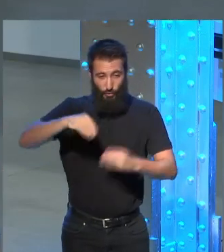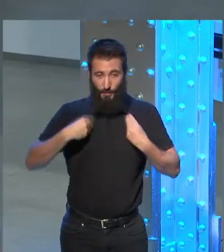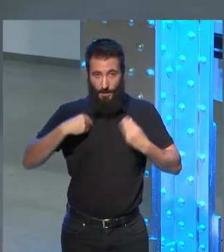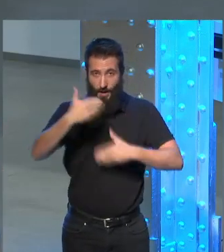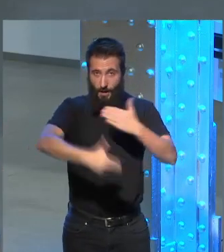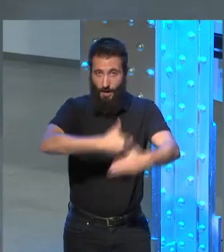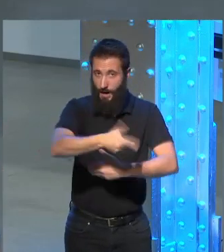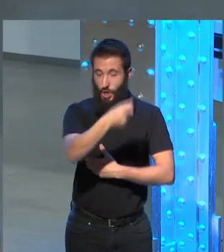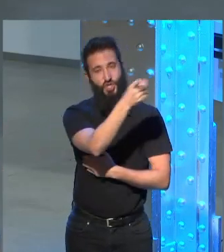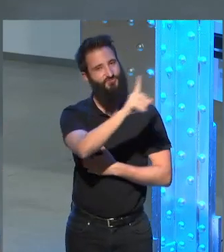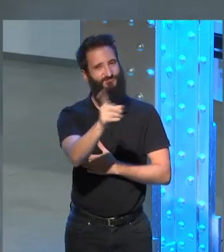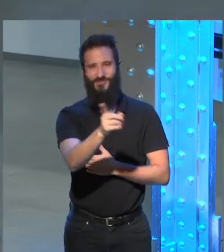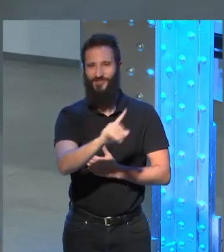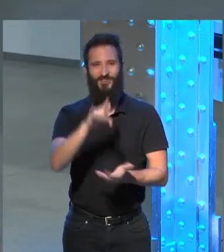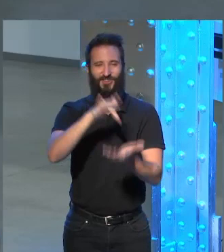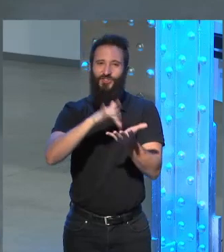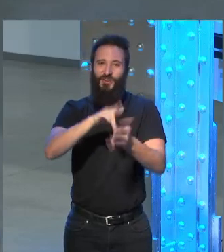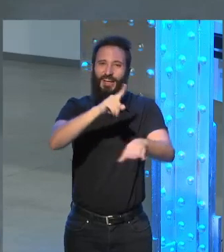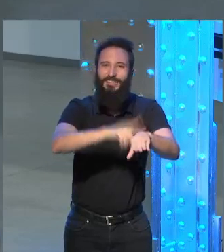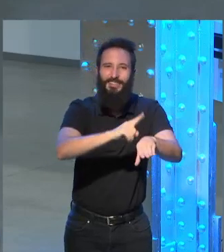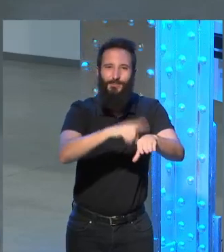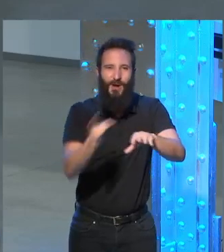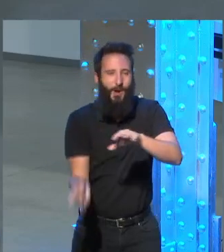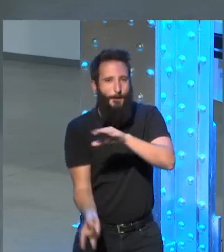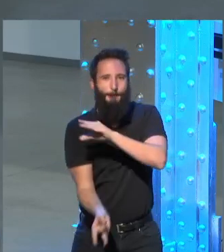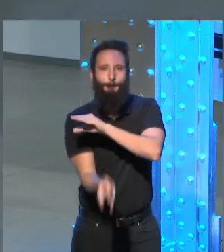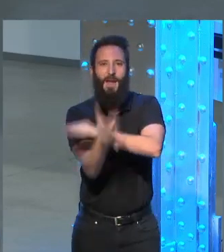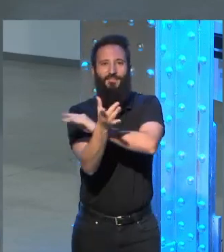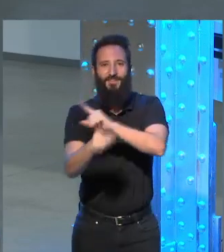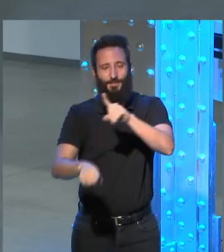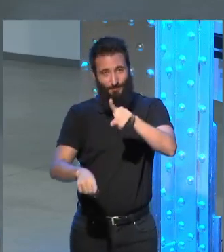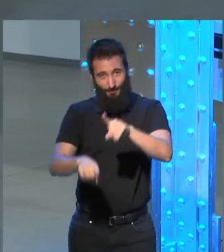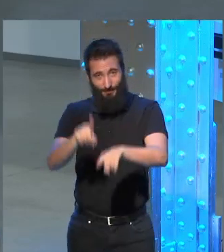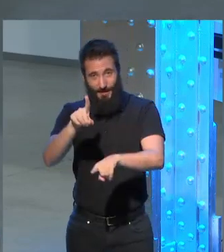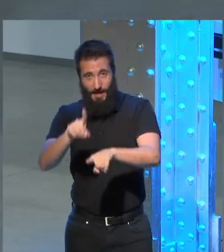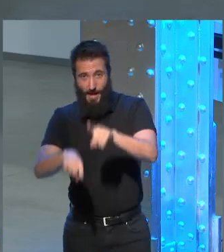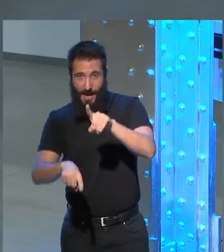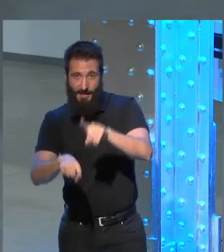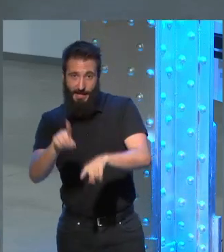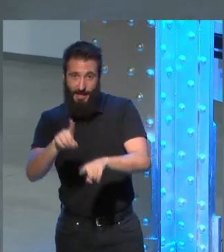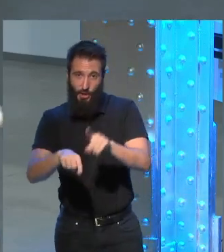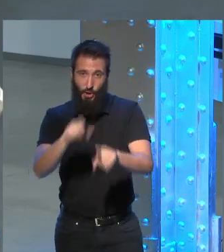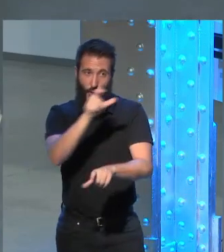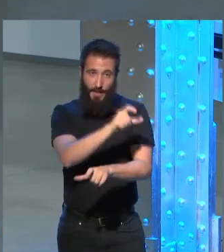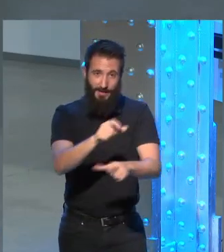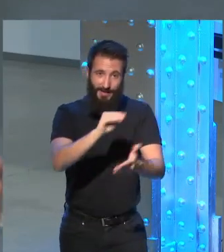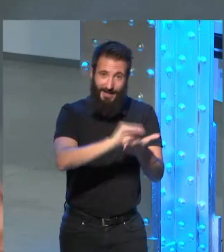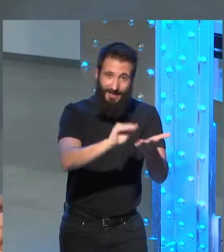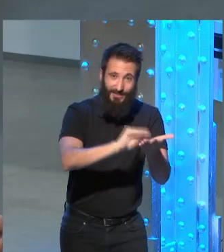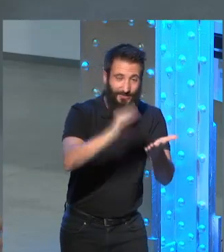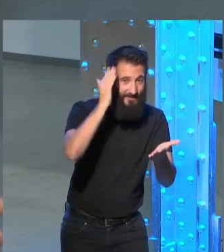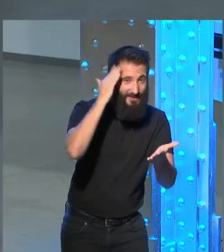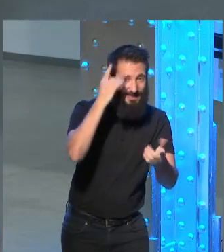sino un tiempo que ha sido creado en función de las necesidades estrictamente